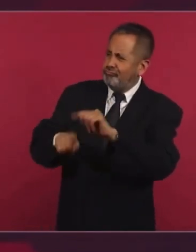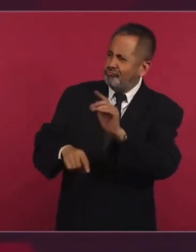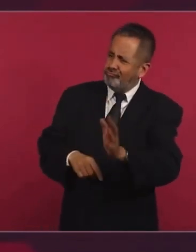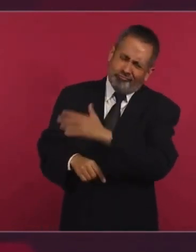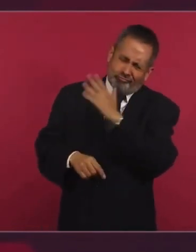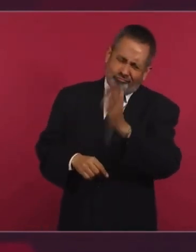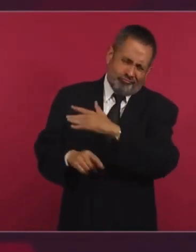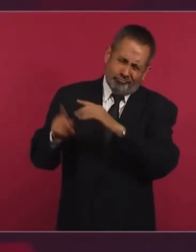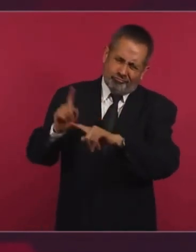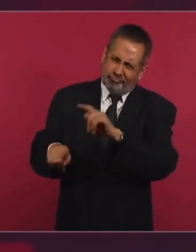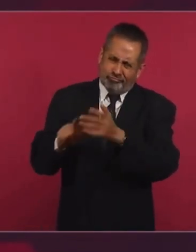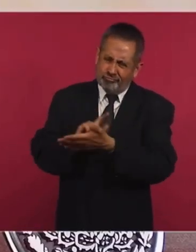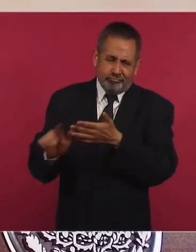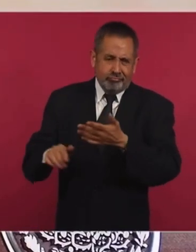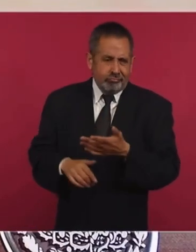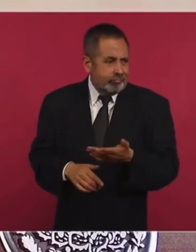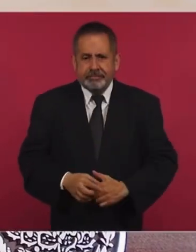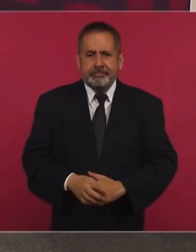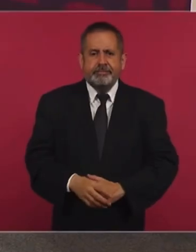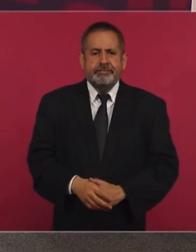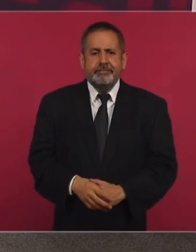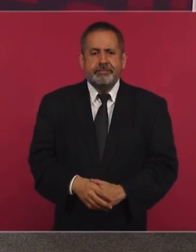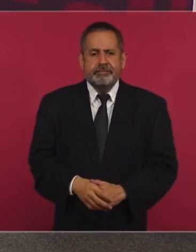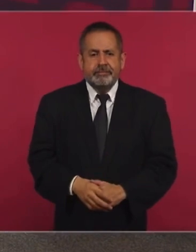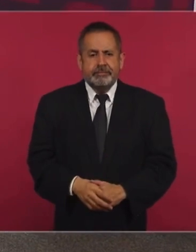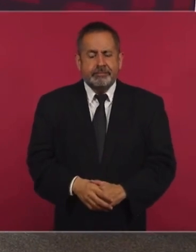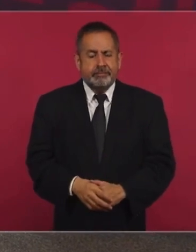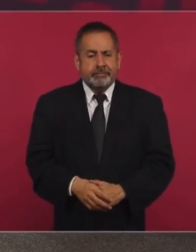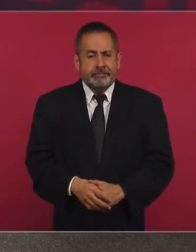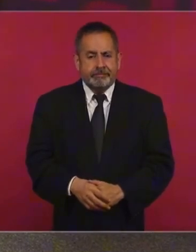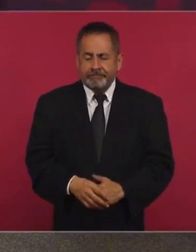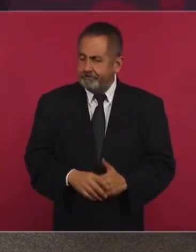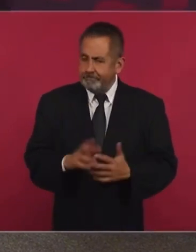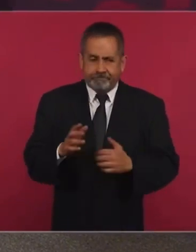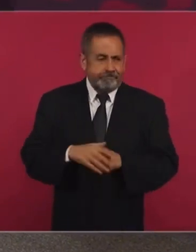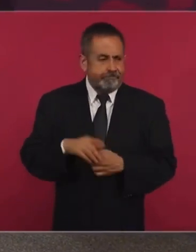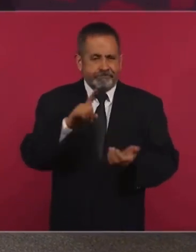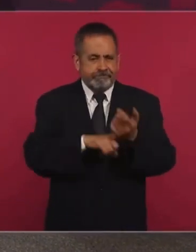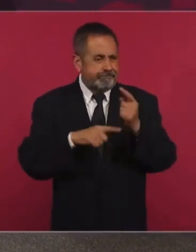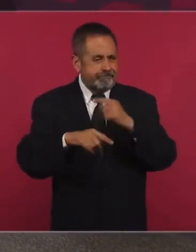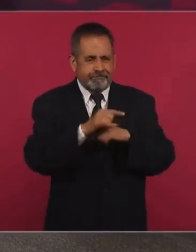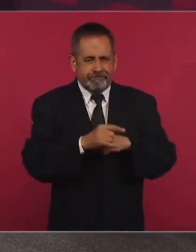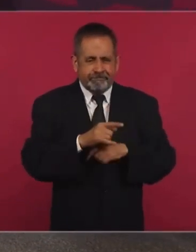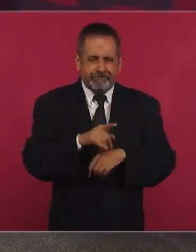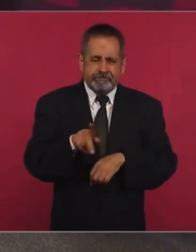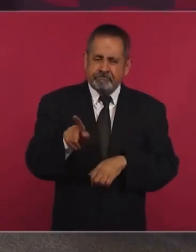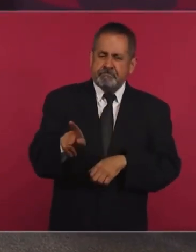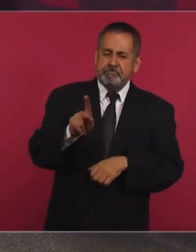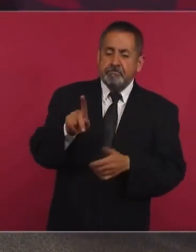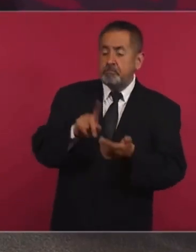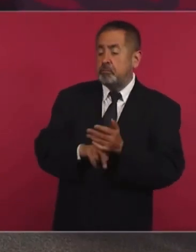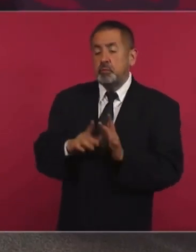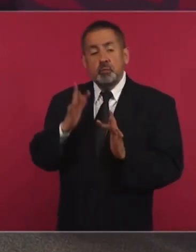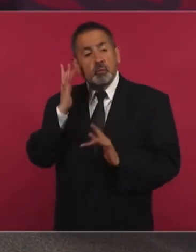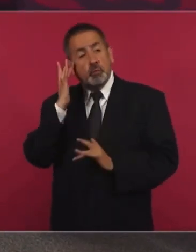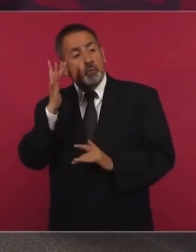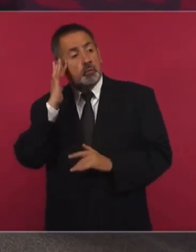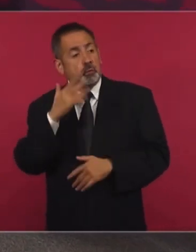de derechos humanos. Es que se disfrazan de